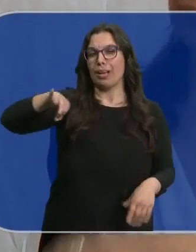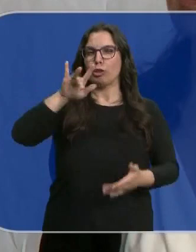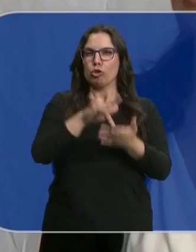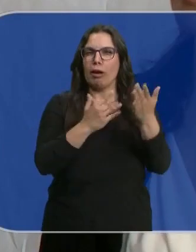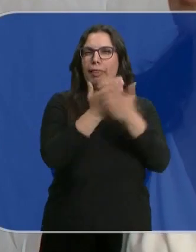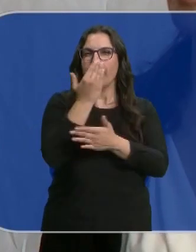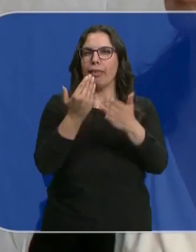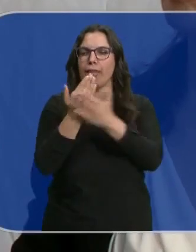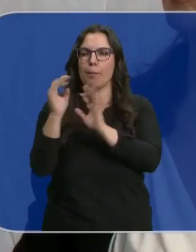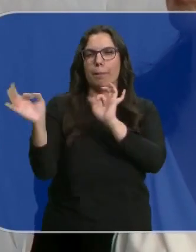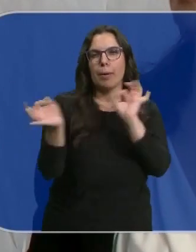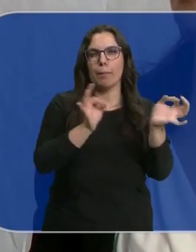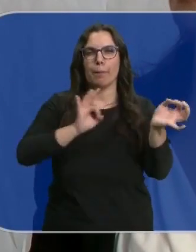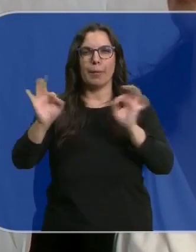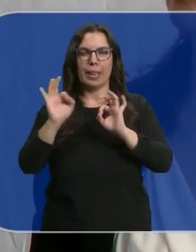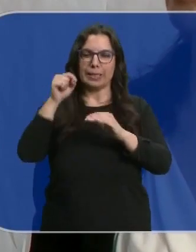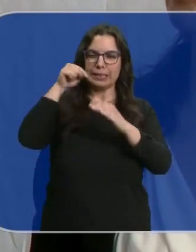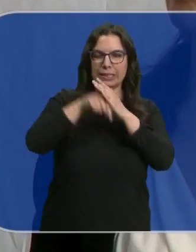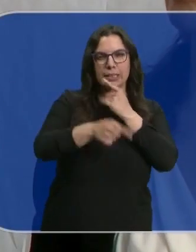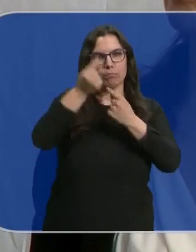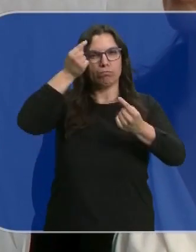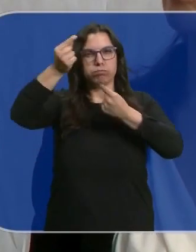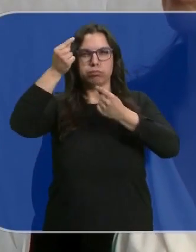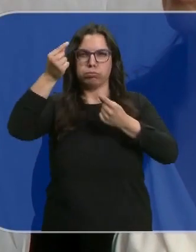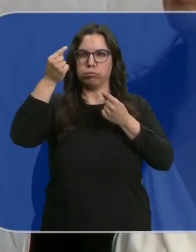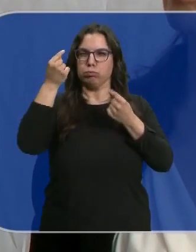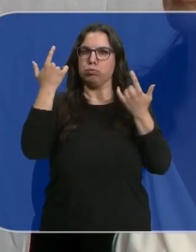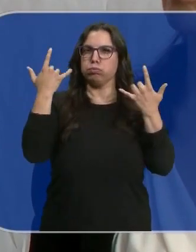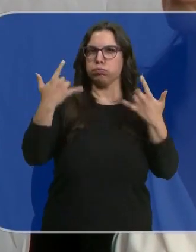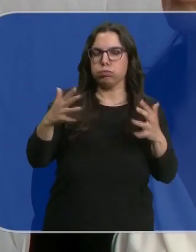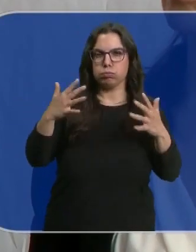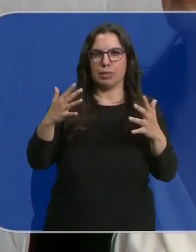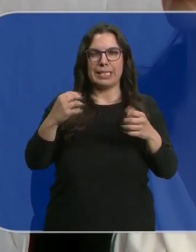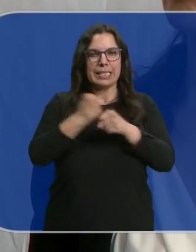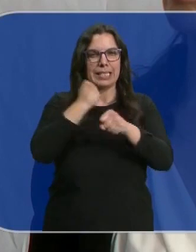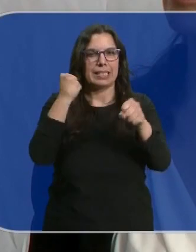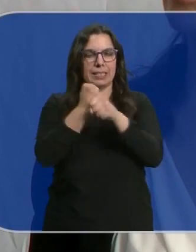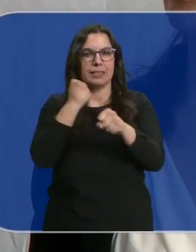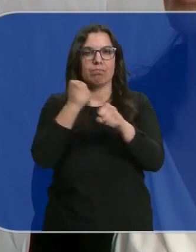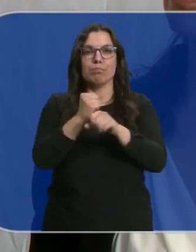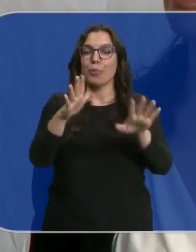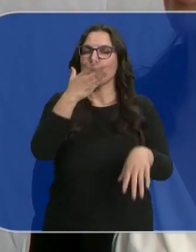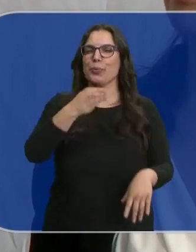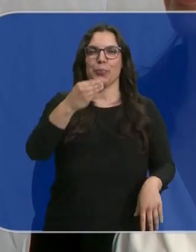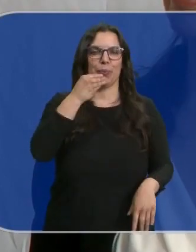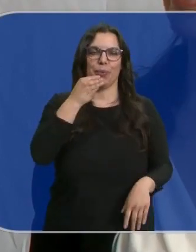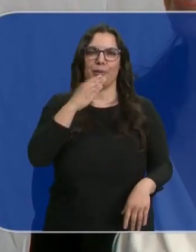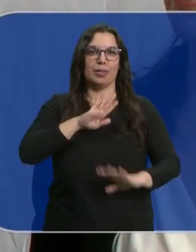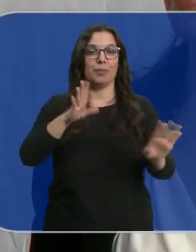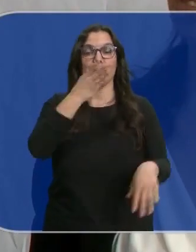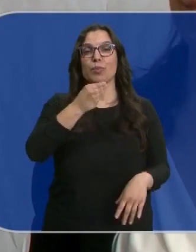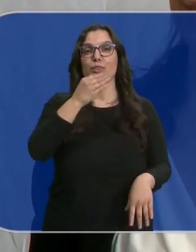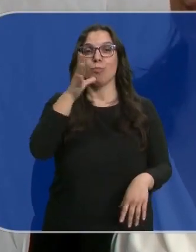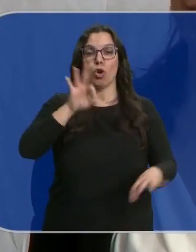unos días de preparación verdaderamente intensos y llenísimos de trabajo, pero muy bonitos. Muy bonitos